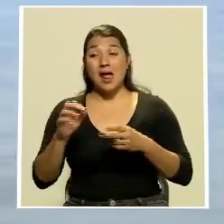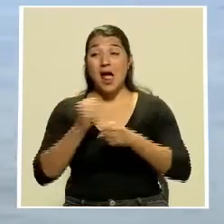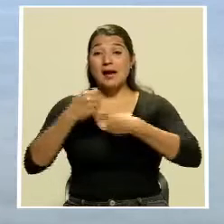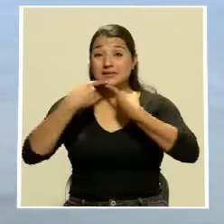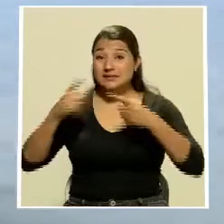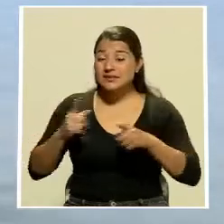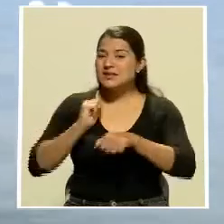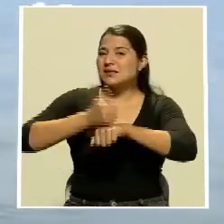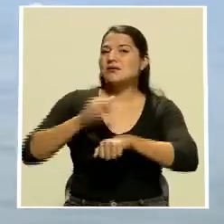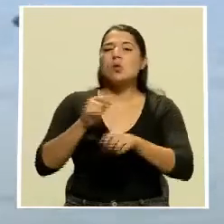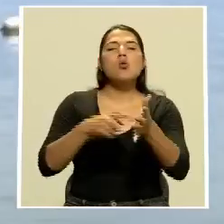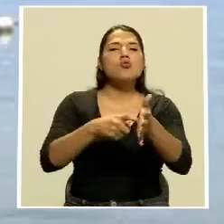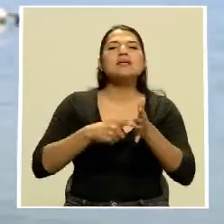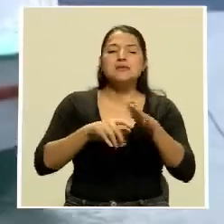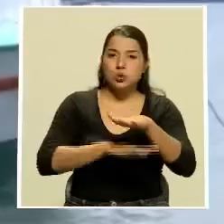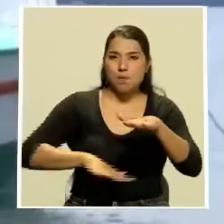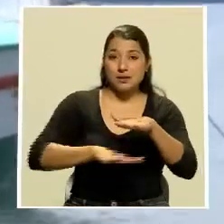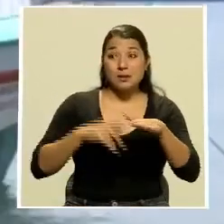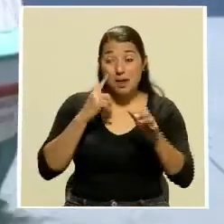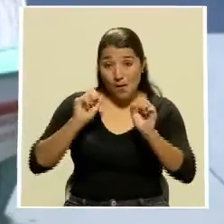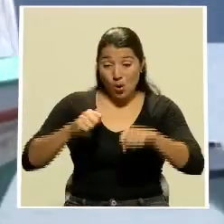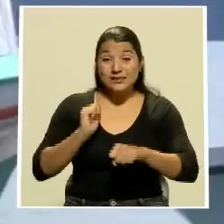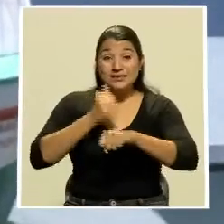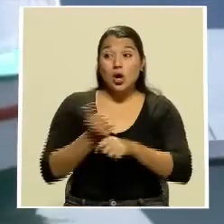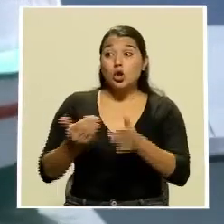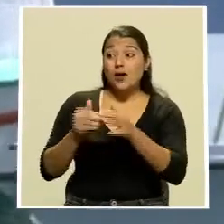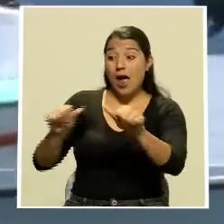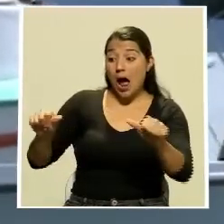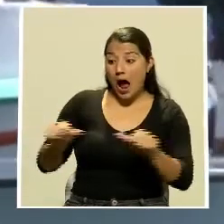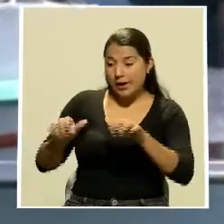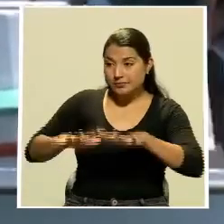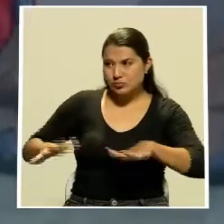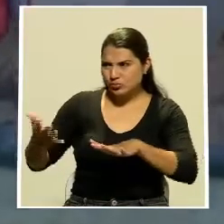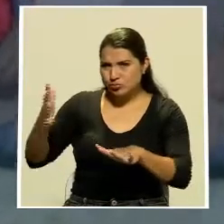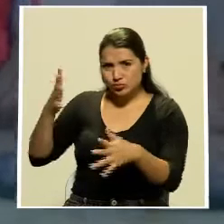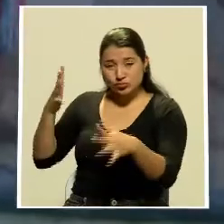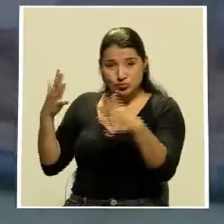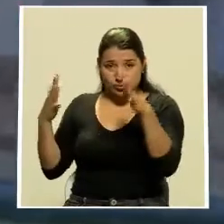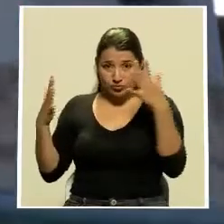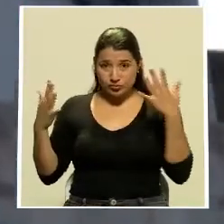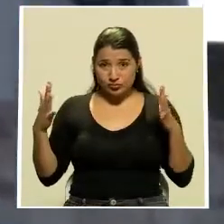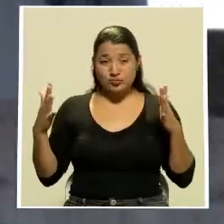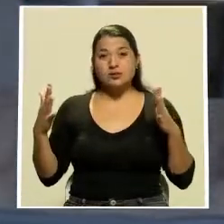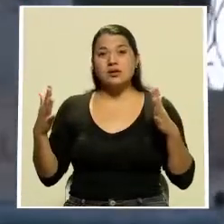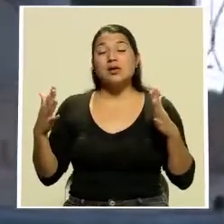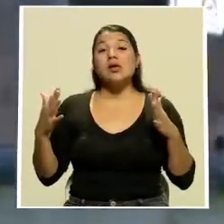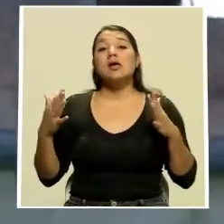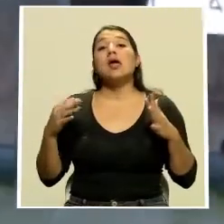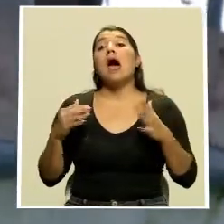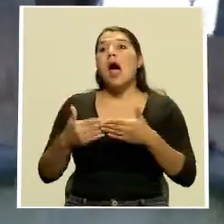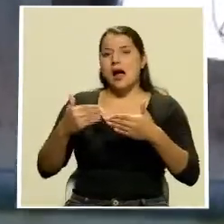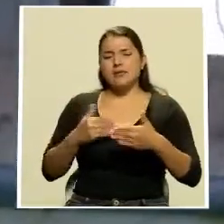requisito básico para la creación de cualquier nueva área silvestre protegida, que se realicen procesos de consulta y se integre el conocimiento de los